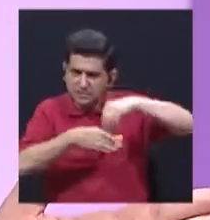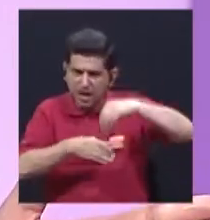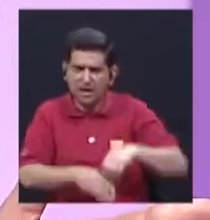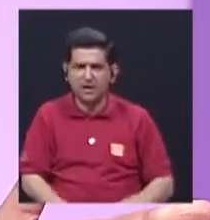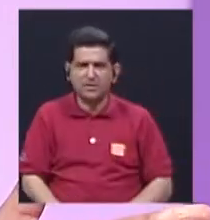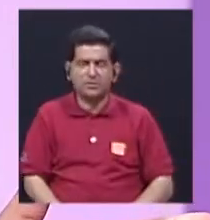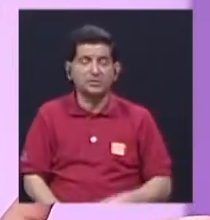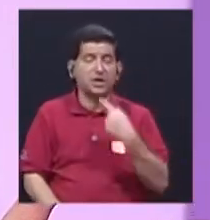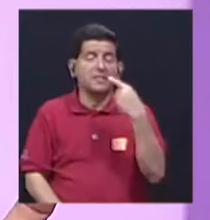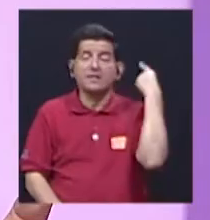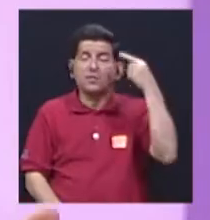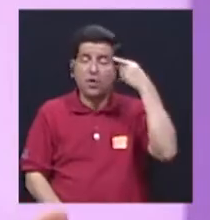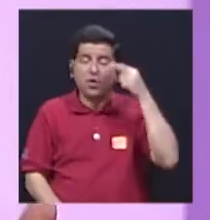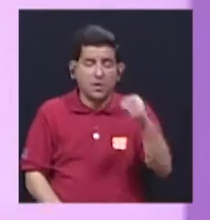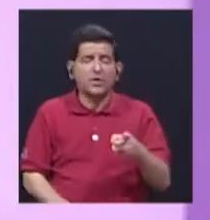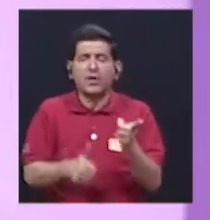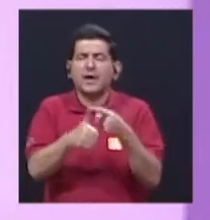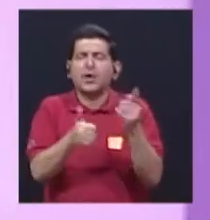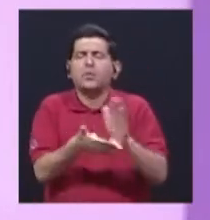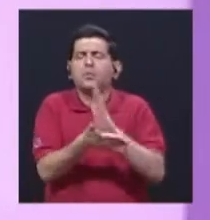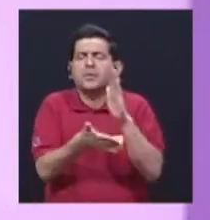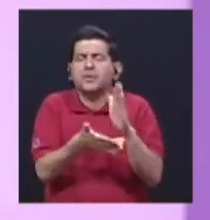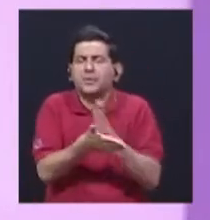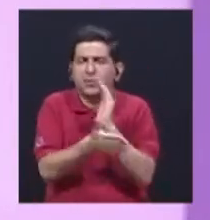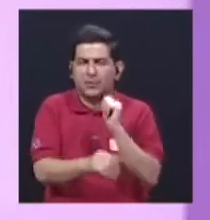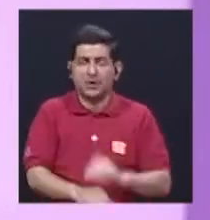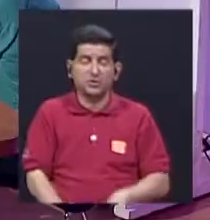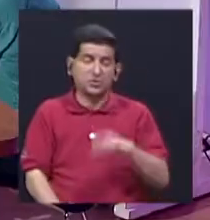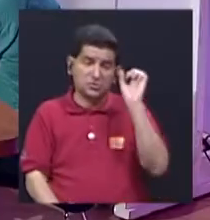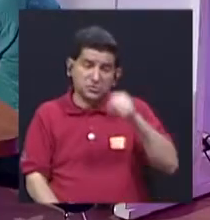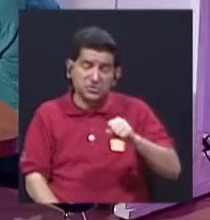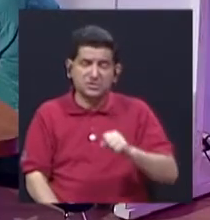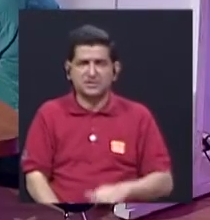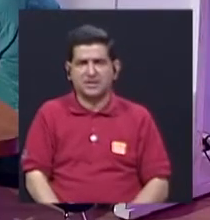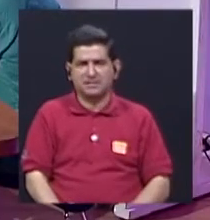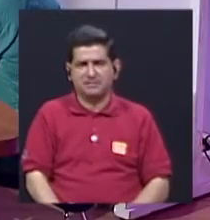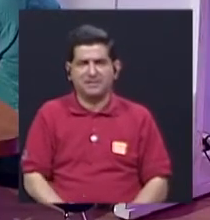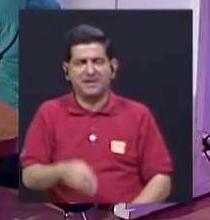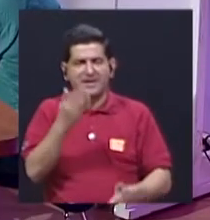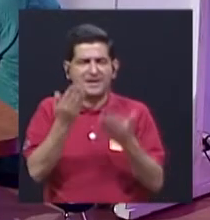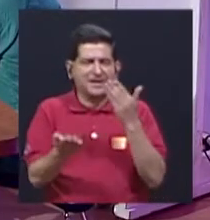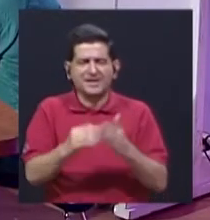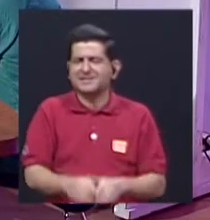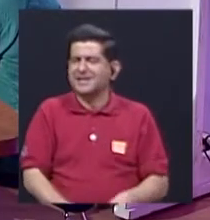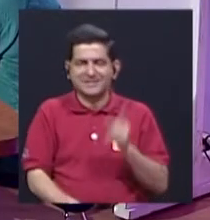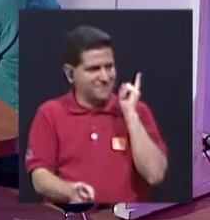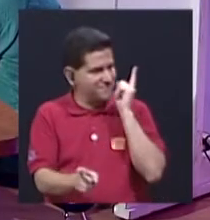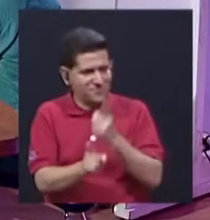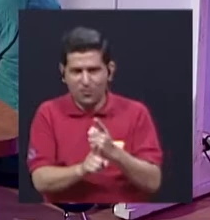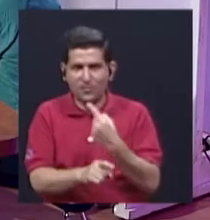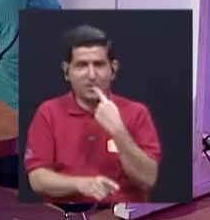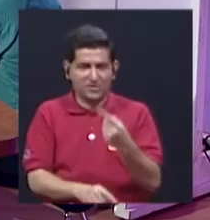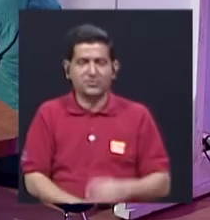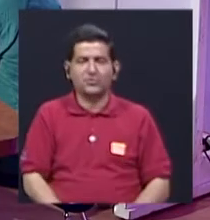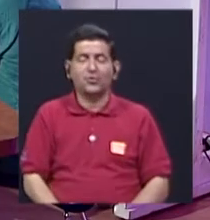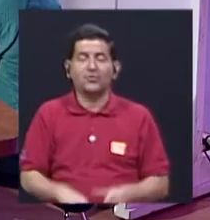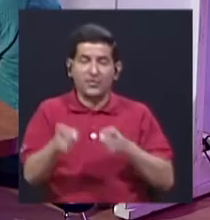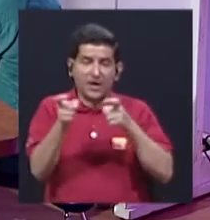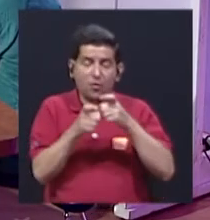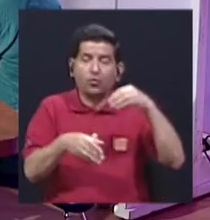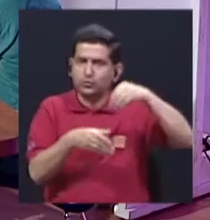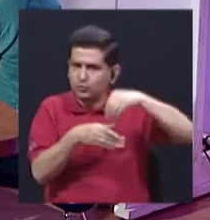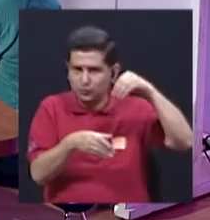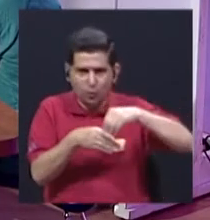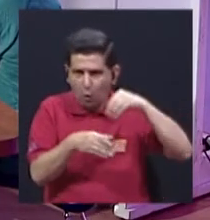borrador, ha dicho el gobierno que se trata. Un borrador, claro, es un borrador. Es muy desacertado lo que puso de regulación de contenidos y